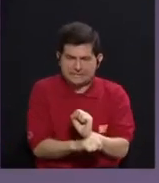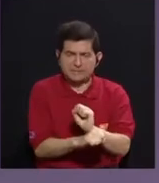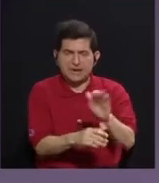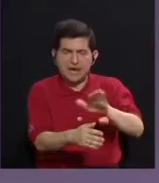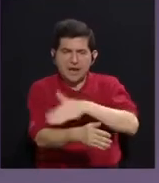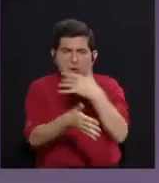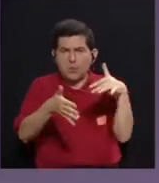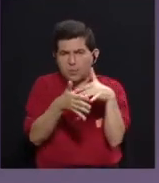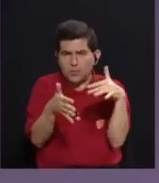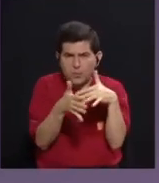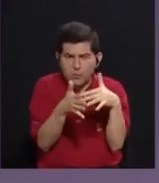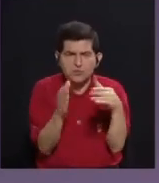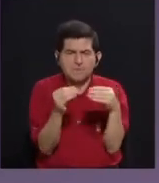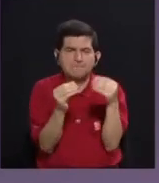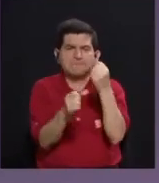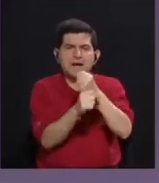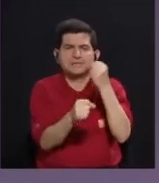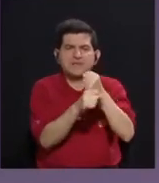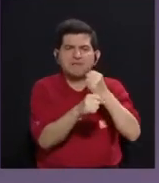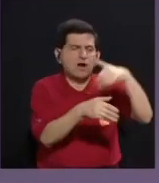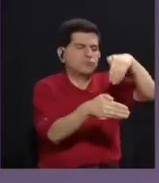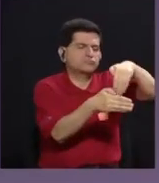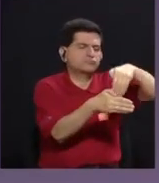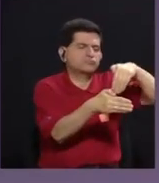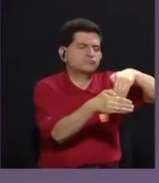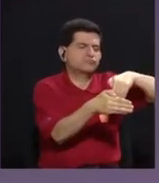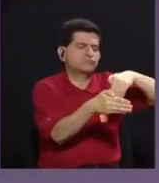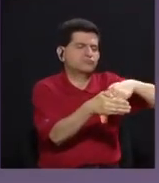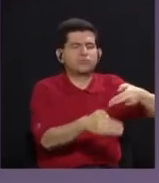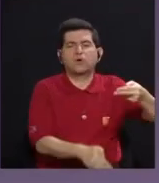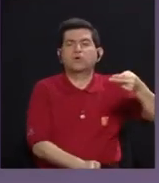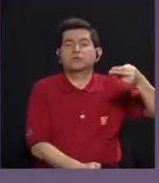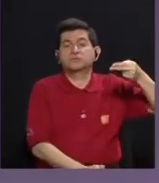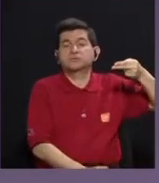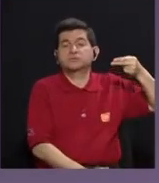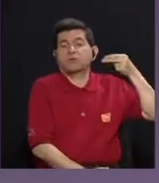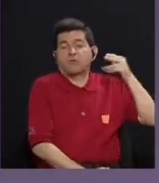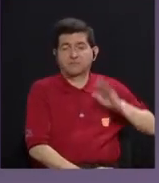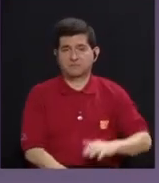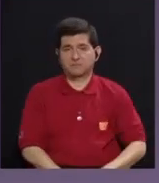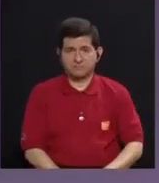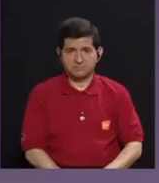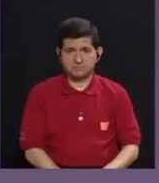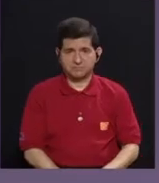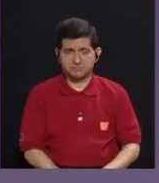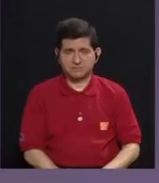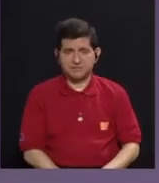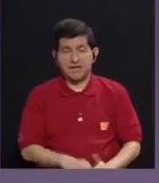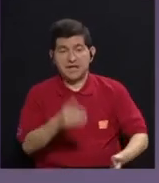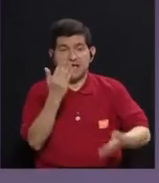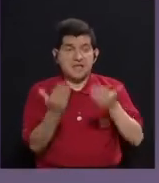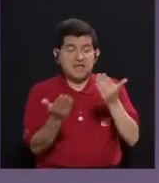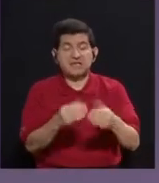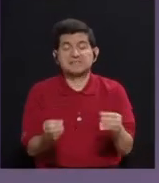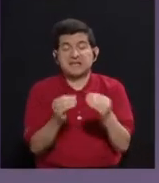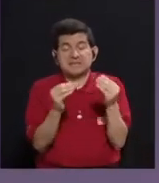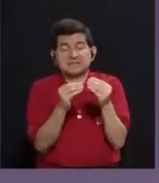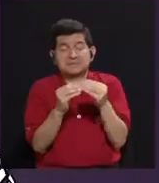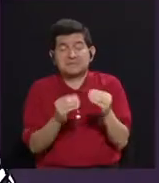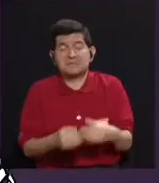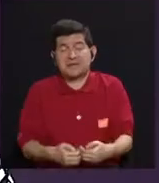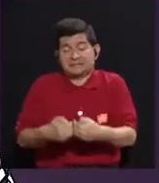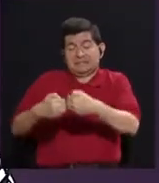musicología es más trabajo de archivo, es más trabajo historiográfico, y ya en una línea más radical,